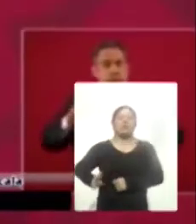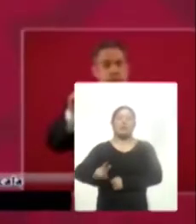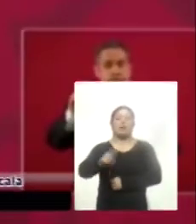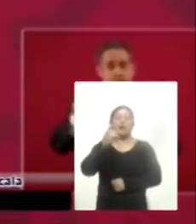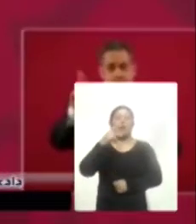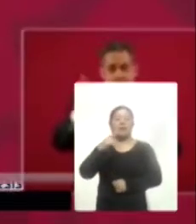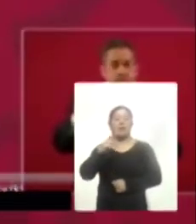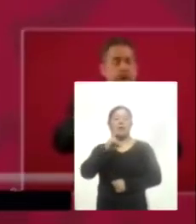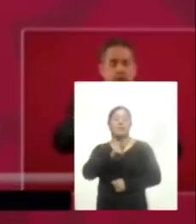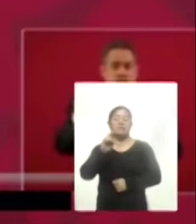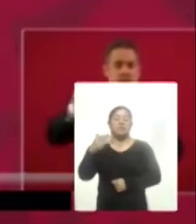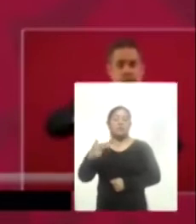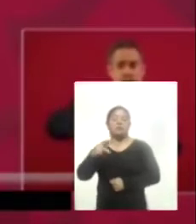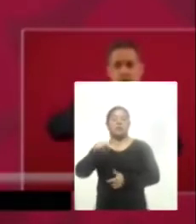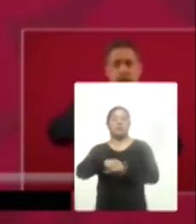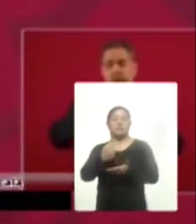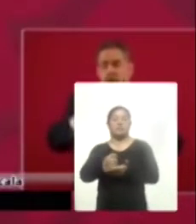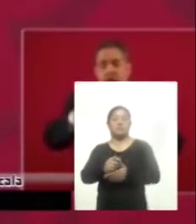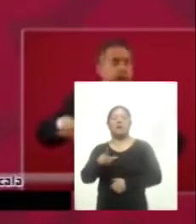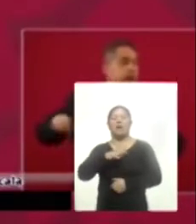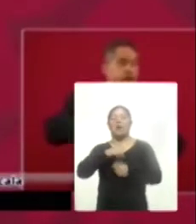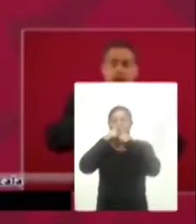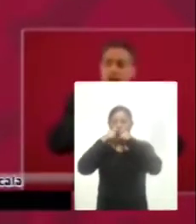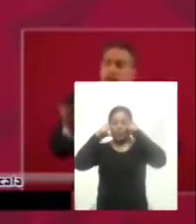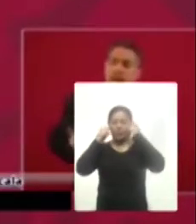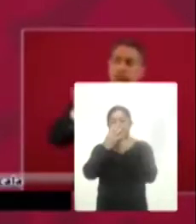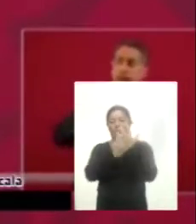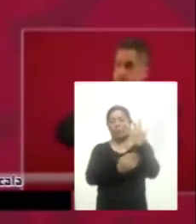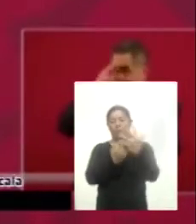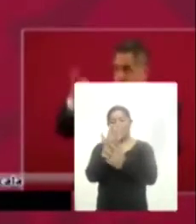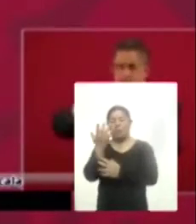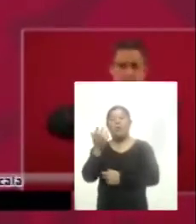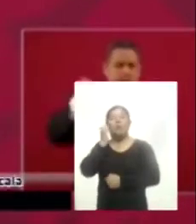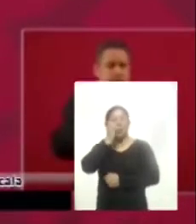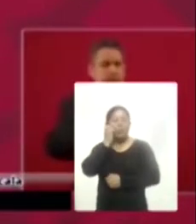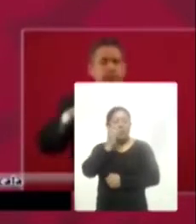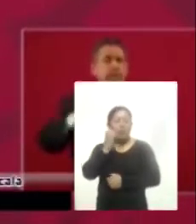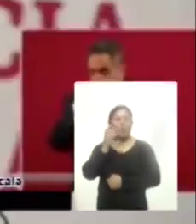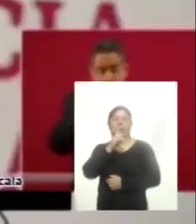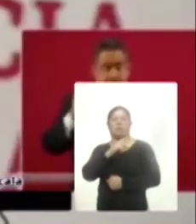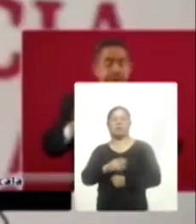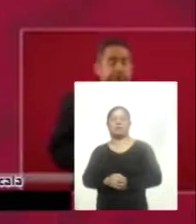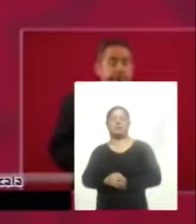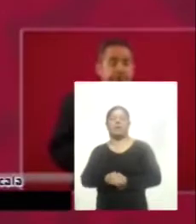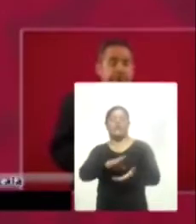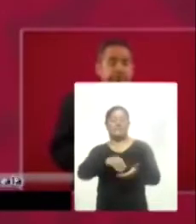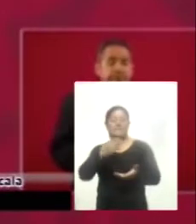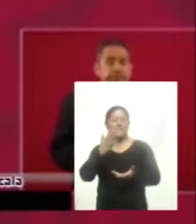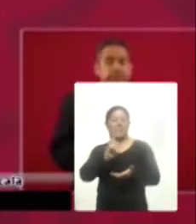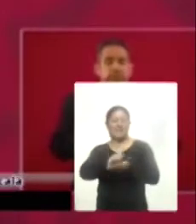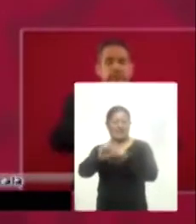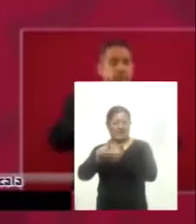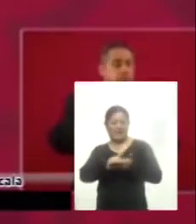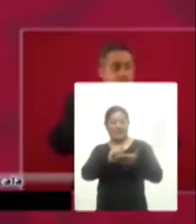Tabasco. Dichos paquetes contienen cubrebocas, guantes desechables, gel, jabón, toallitas húmedas, antibacteriales, vendas, tiras